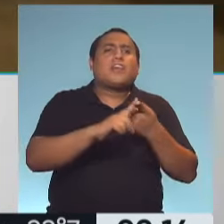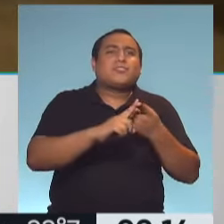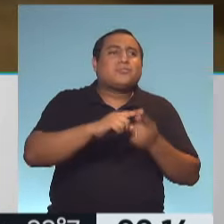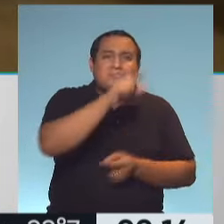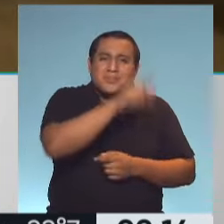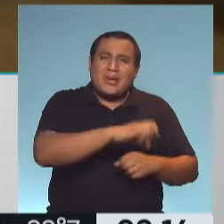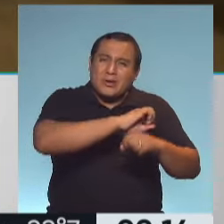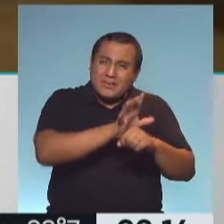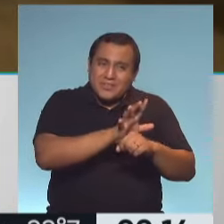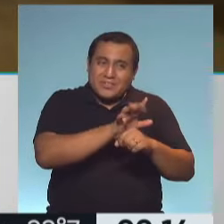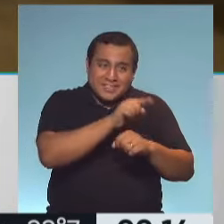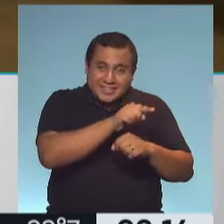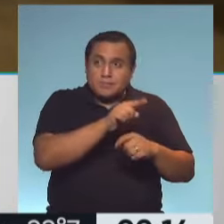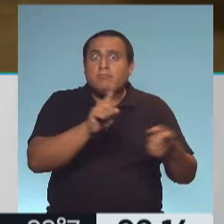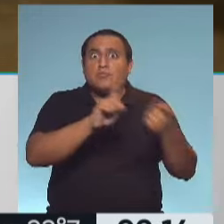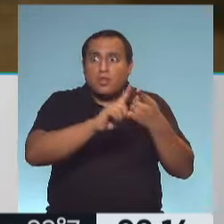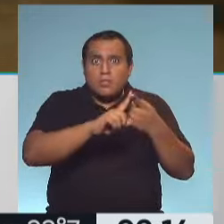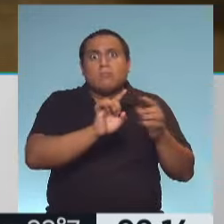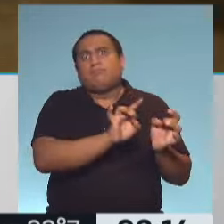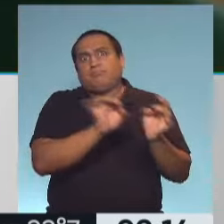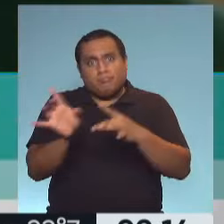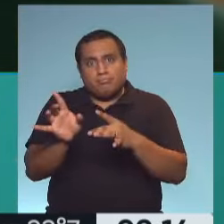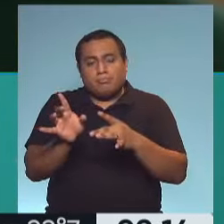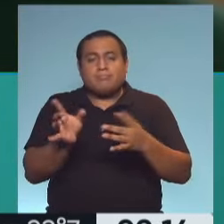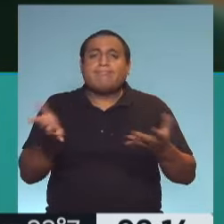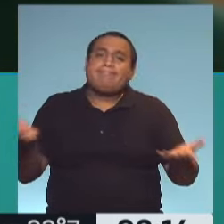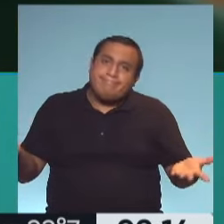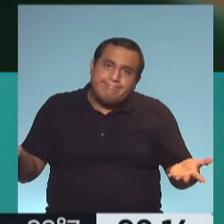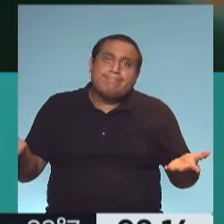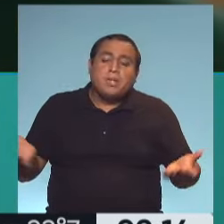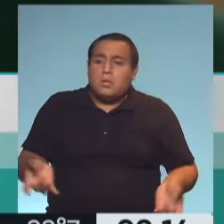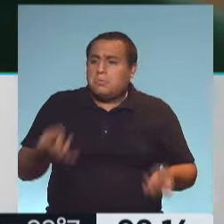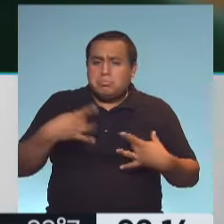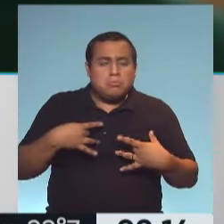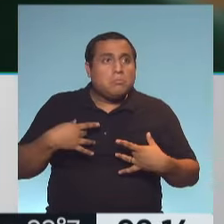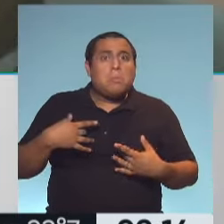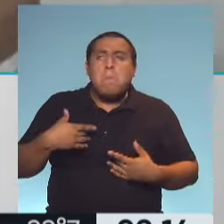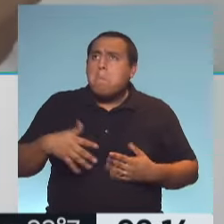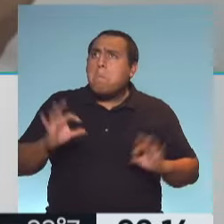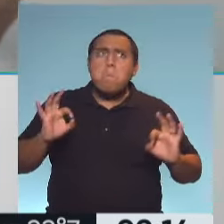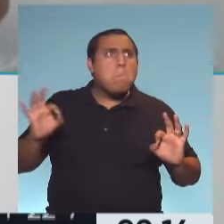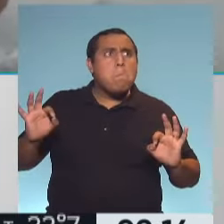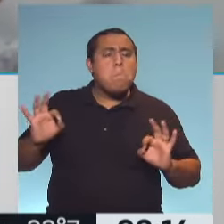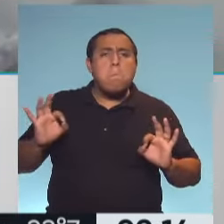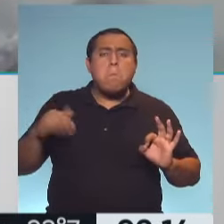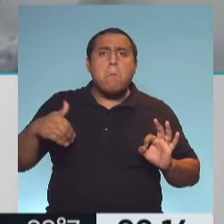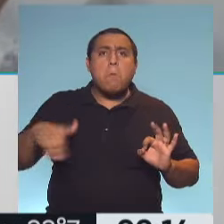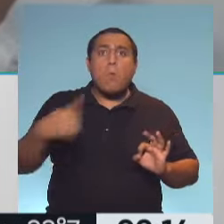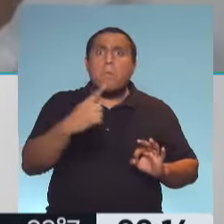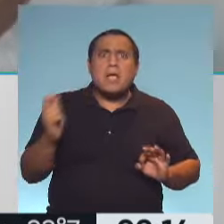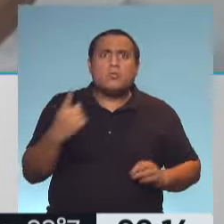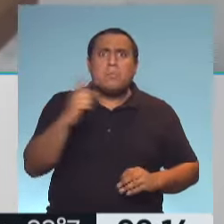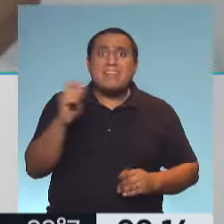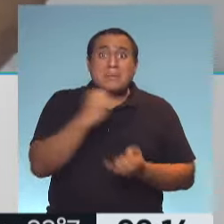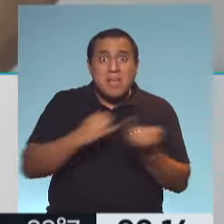contagiados de COVID-19. tal como señalas, lamentablemente tarda entre un mes y un mes y medio en presentarse los síntomas y puede